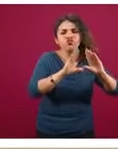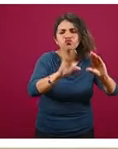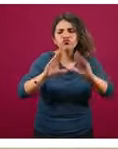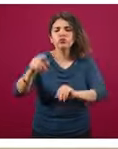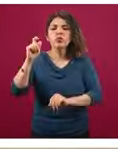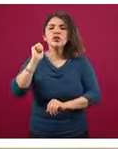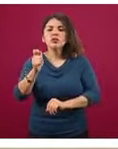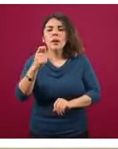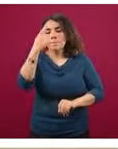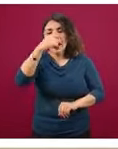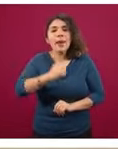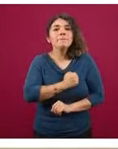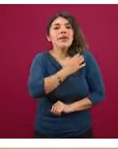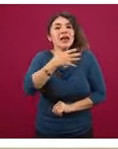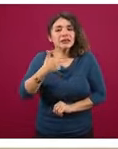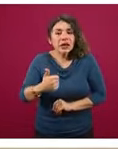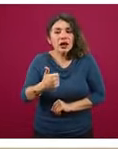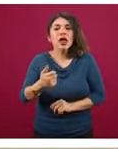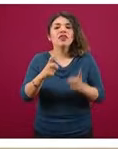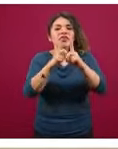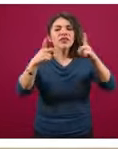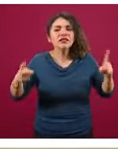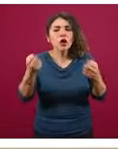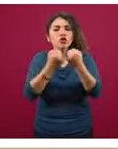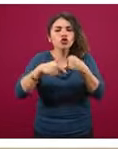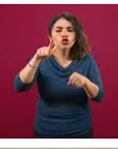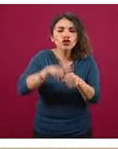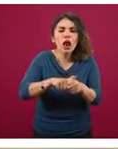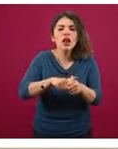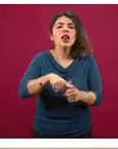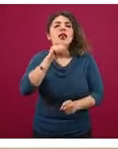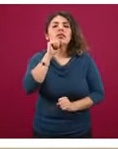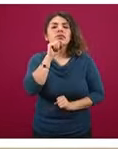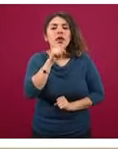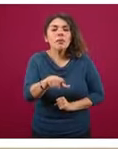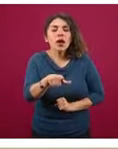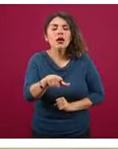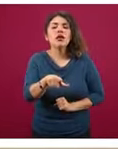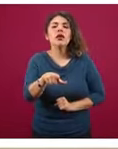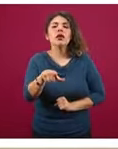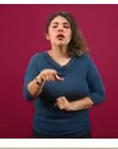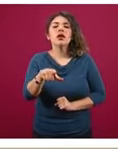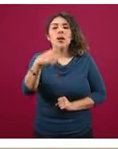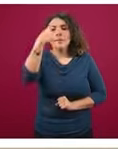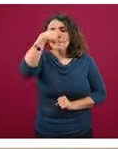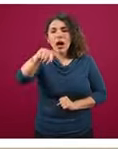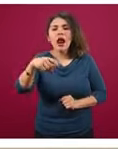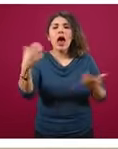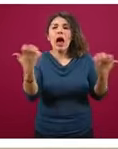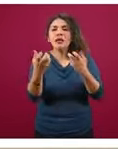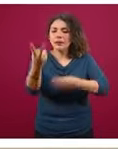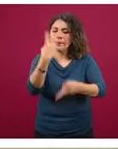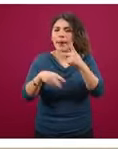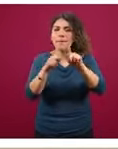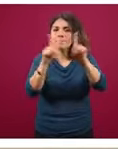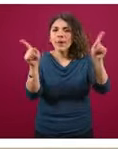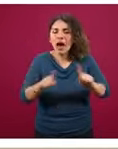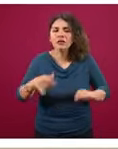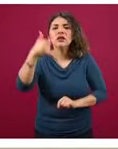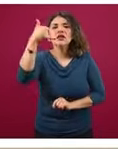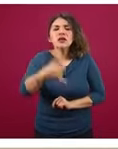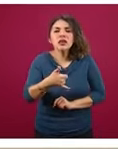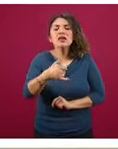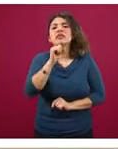materia de bienestar, en materia de desarrollo social, en materia de construcción de paz y en